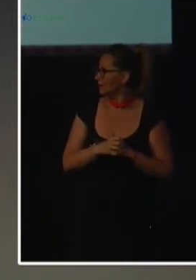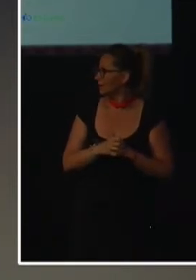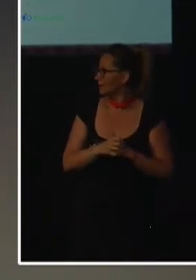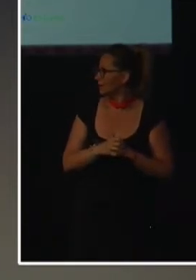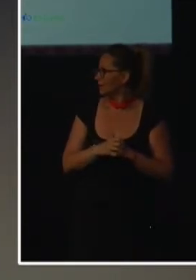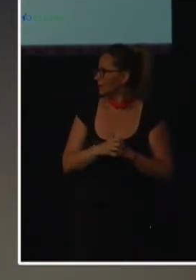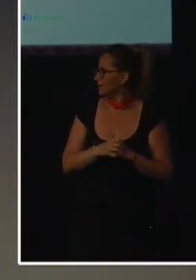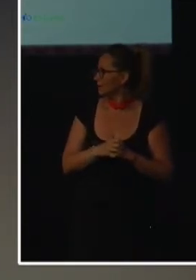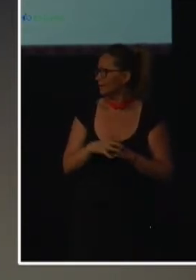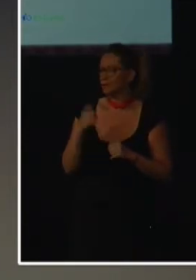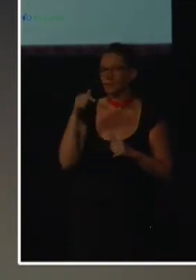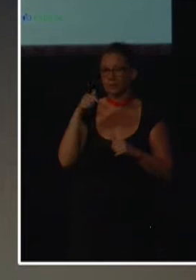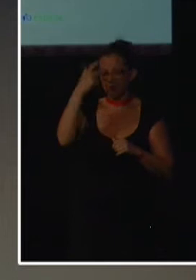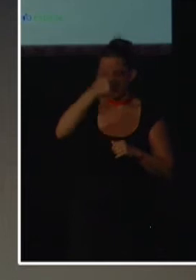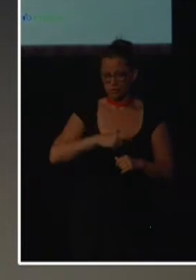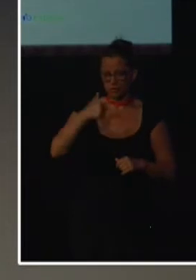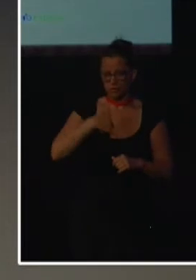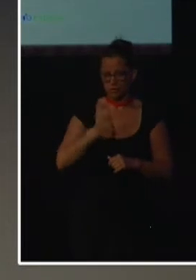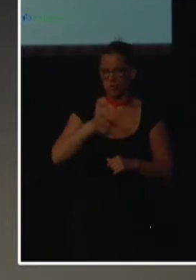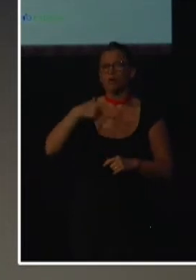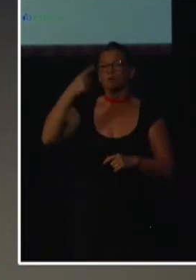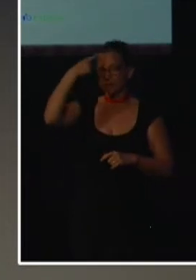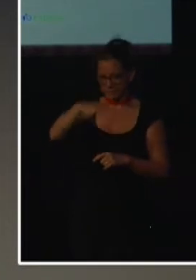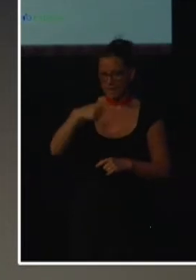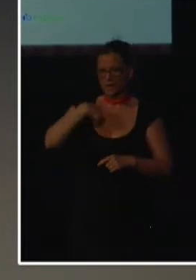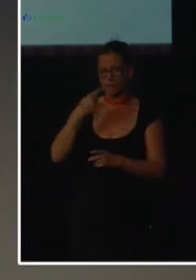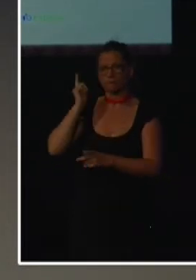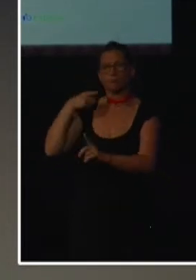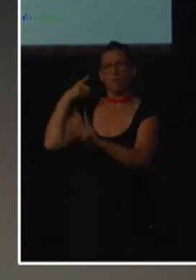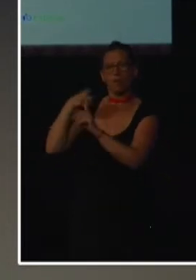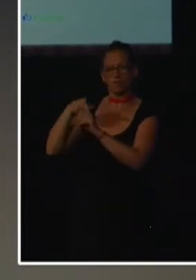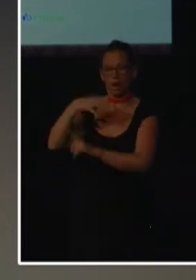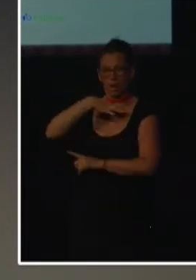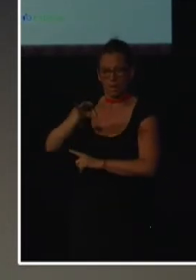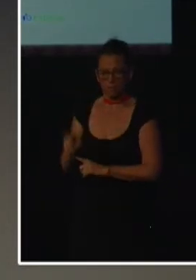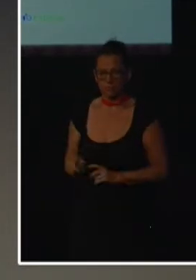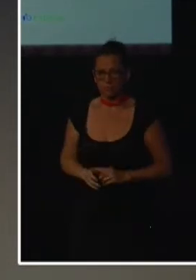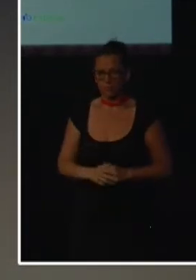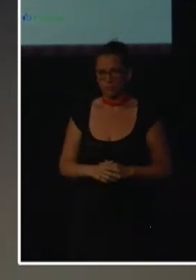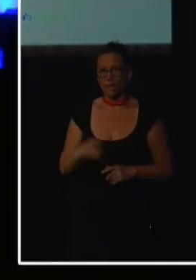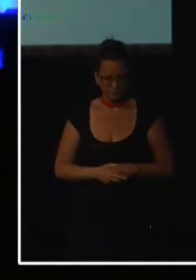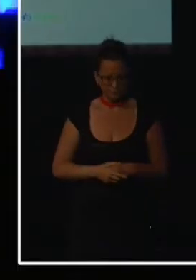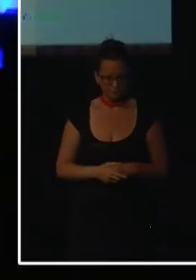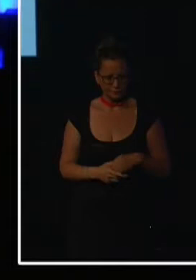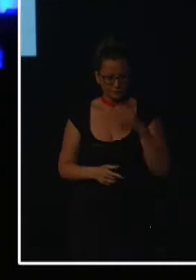Pero estoy dispuesto a usarlo. Con todos ustedes, Carlos Lobato, en el nombre de Darwin.